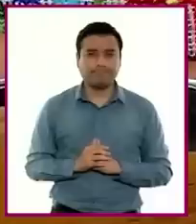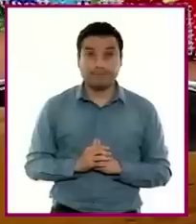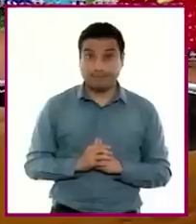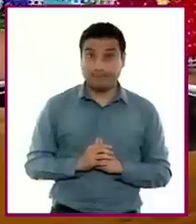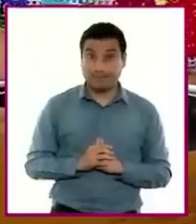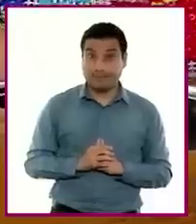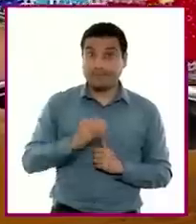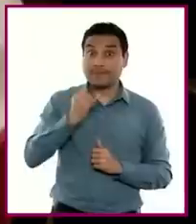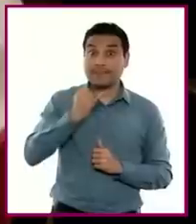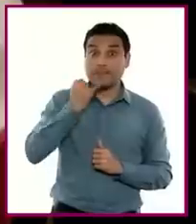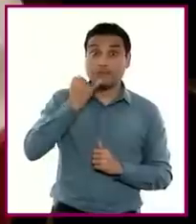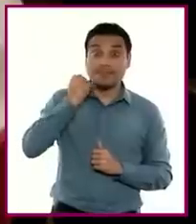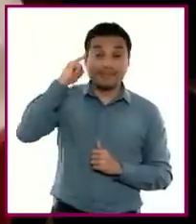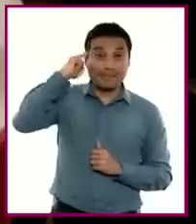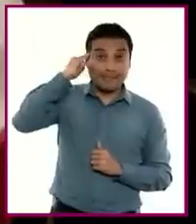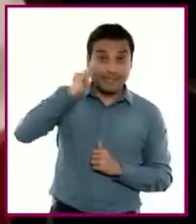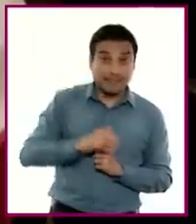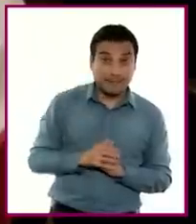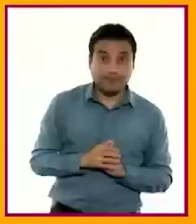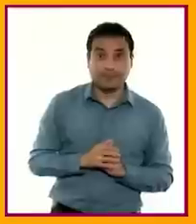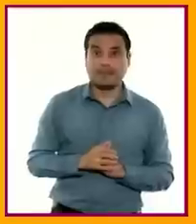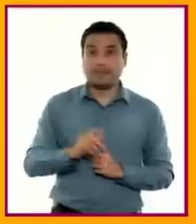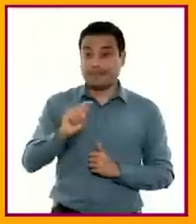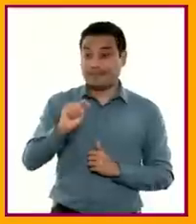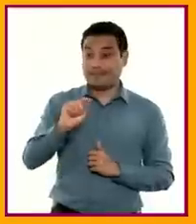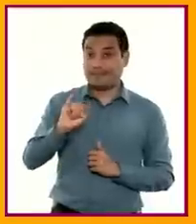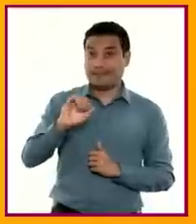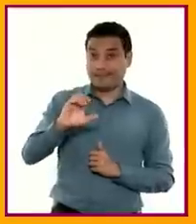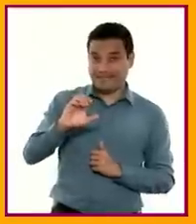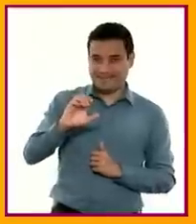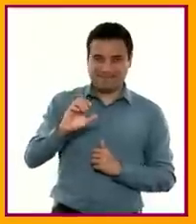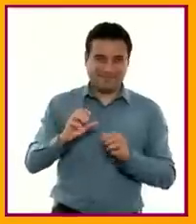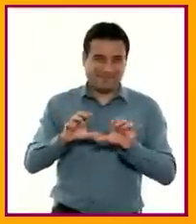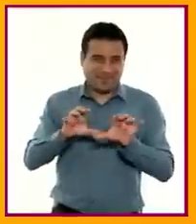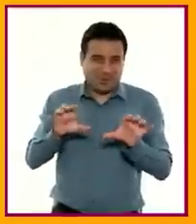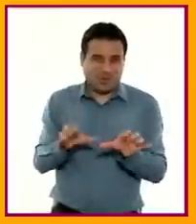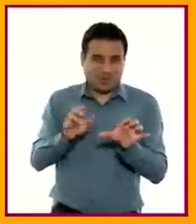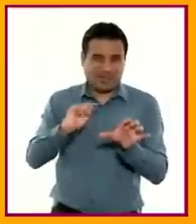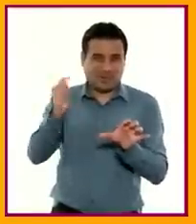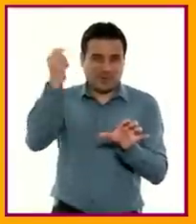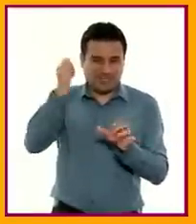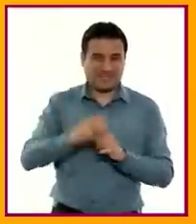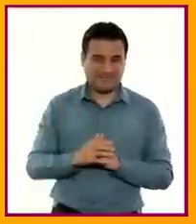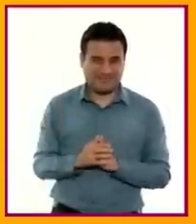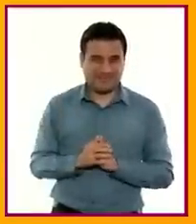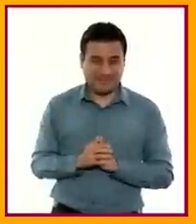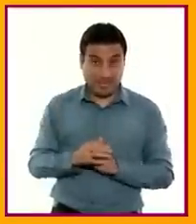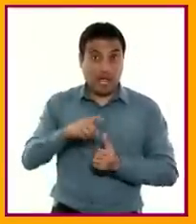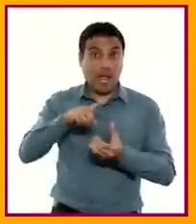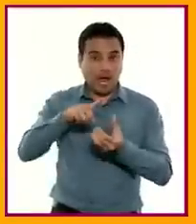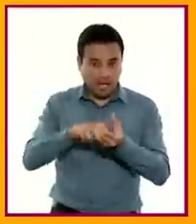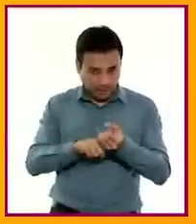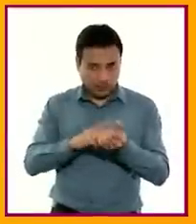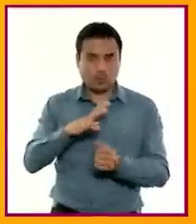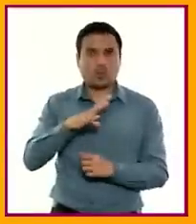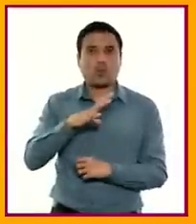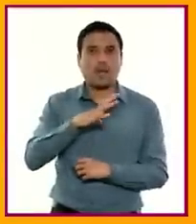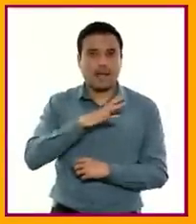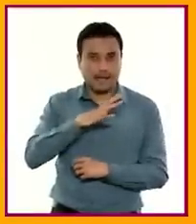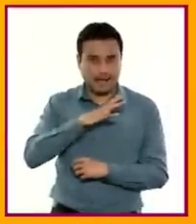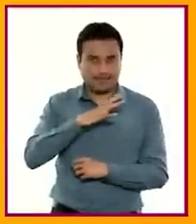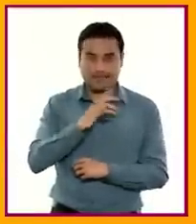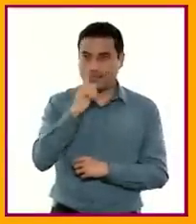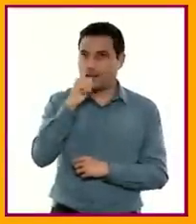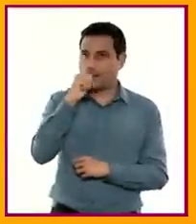indígenas y de las tecnologías digitales, el dinamismo de las prácticas sociales de los lenguajes está generando prácticas letradas